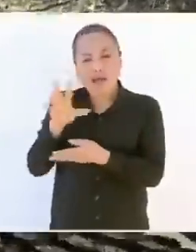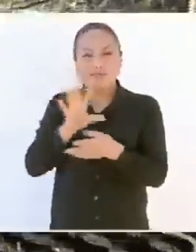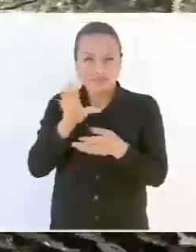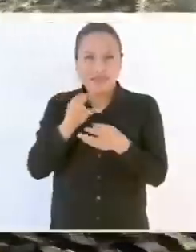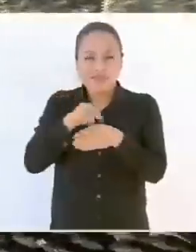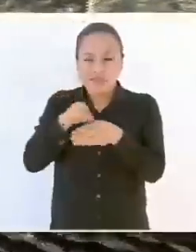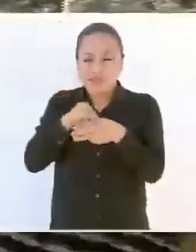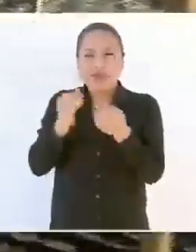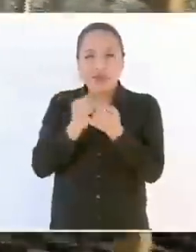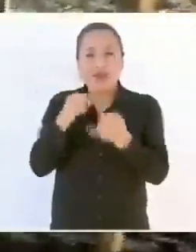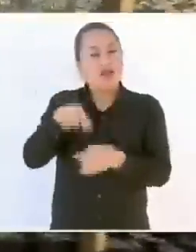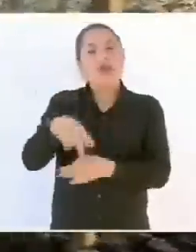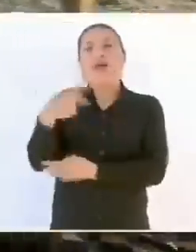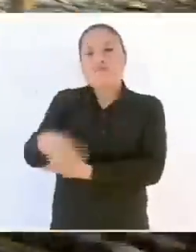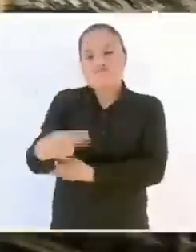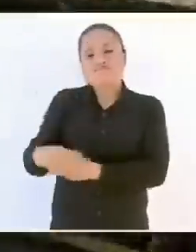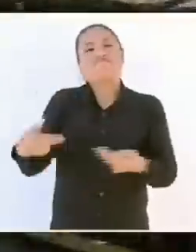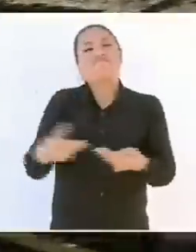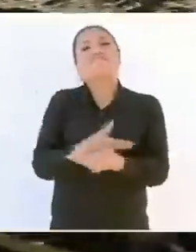de esta zona de la Mixteca